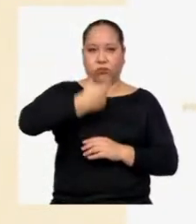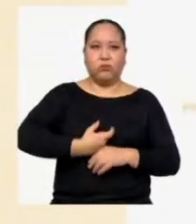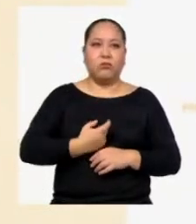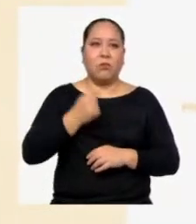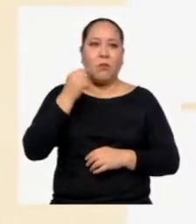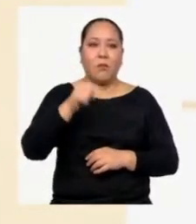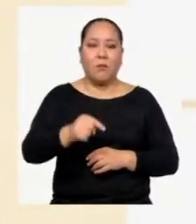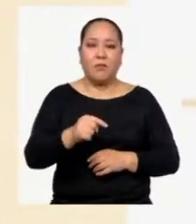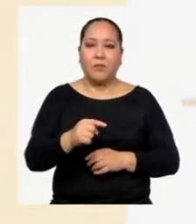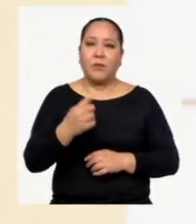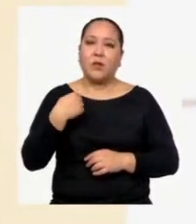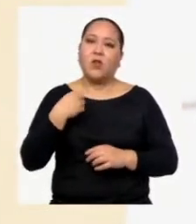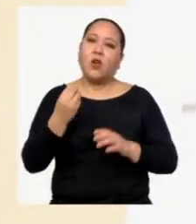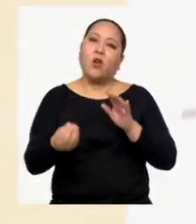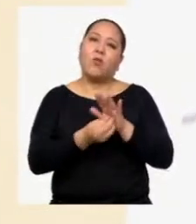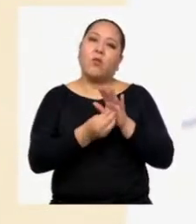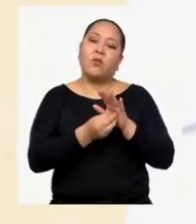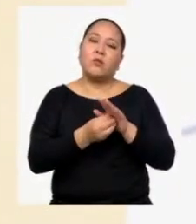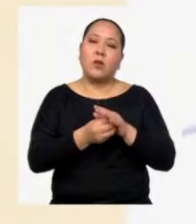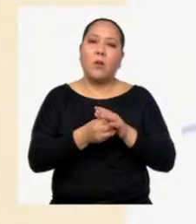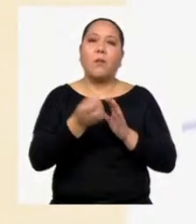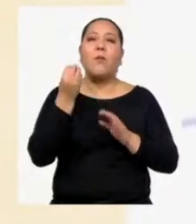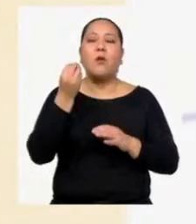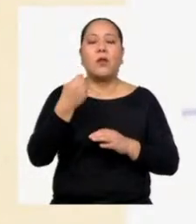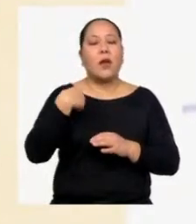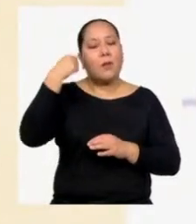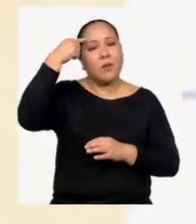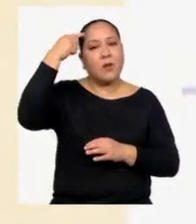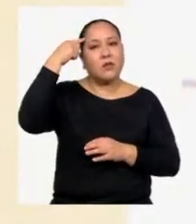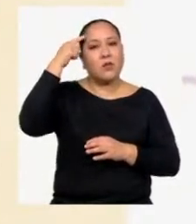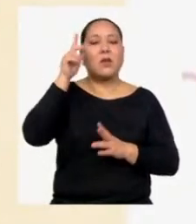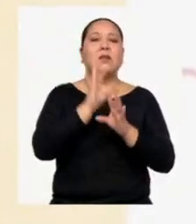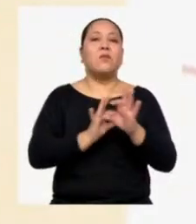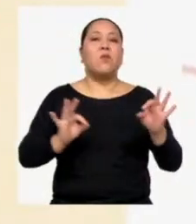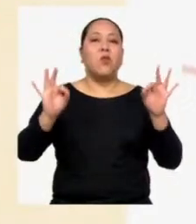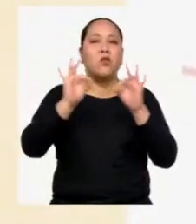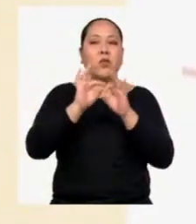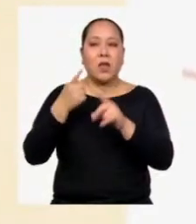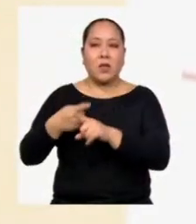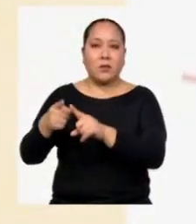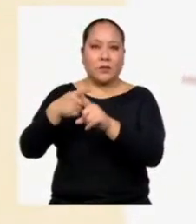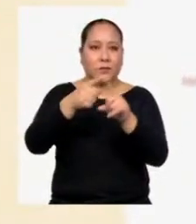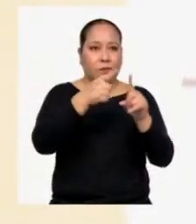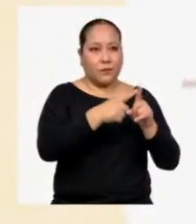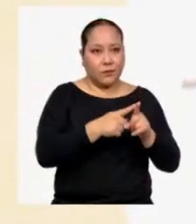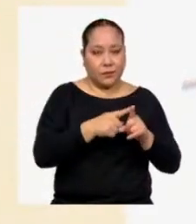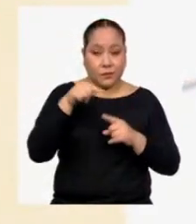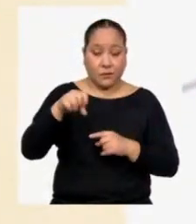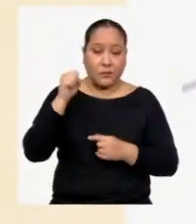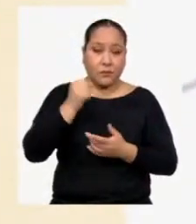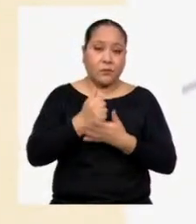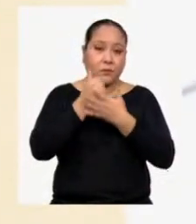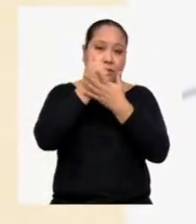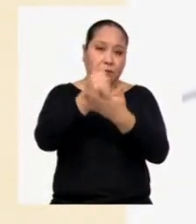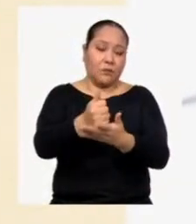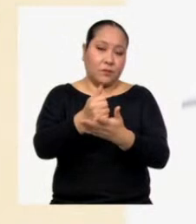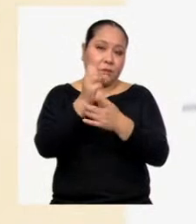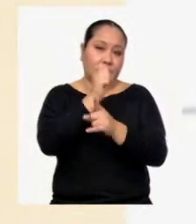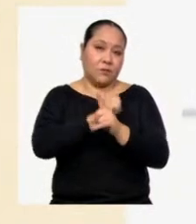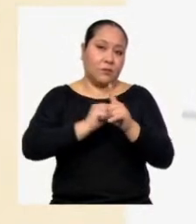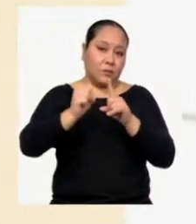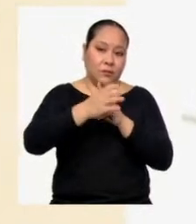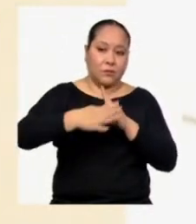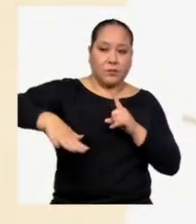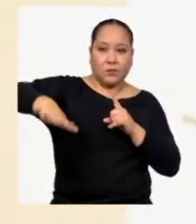básicamente, coloqué por qué creo que es valiosa la diversidad Por un lado, enriquece la dinámica social en